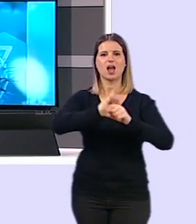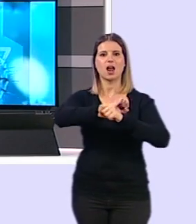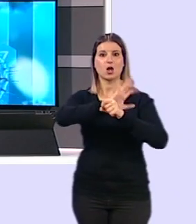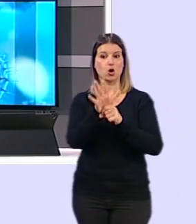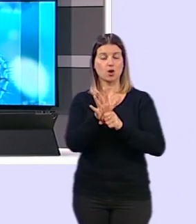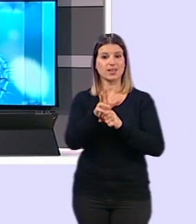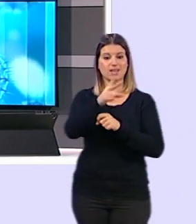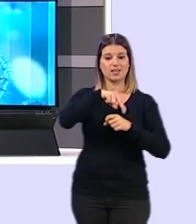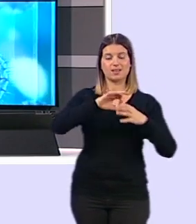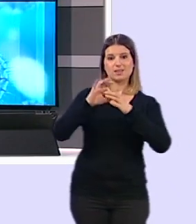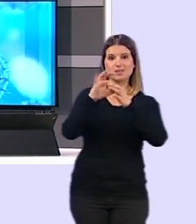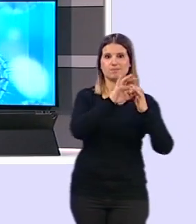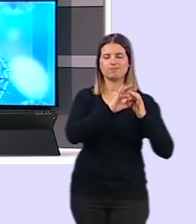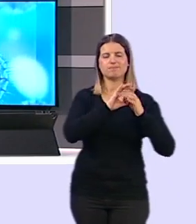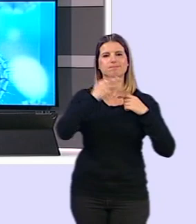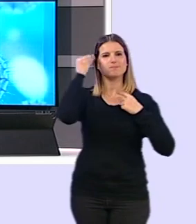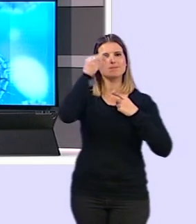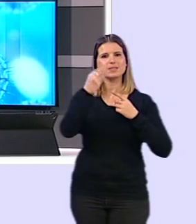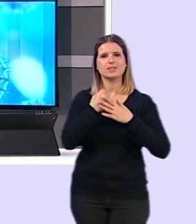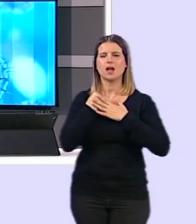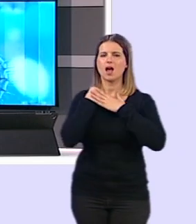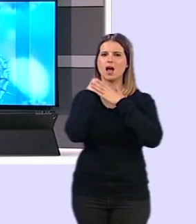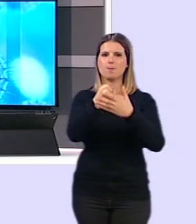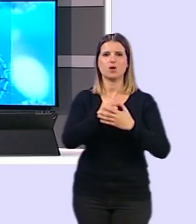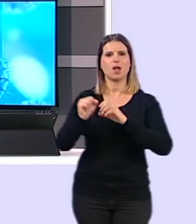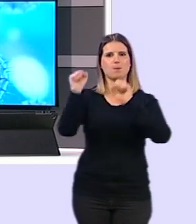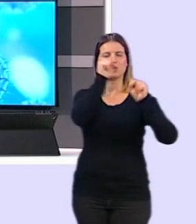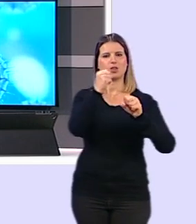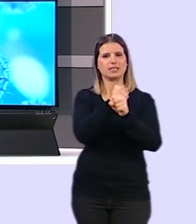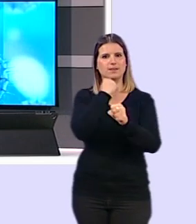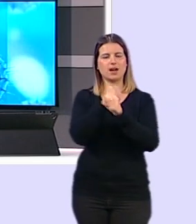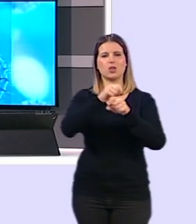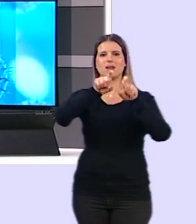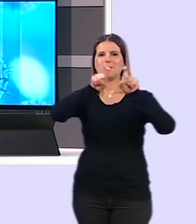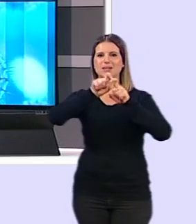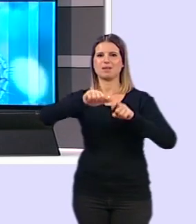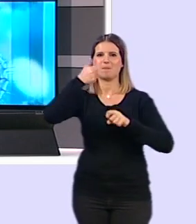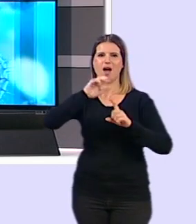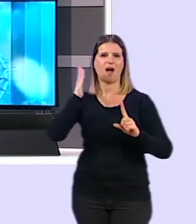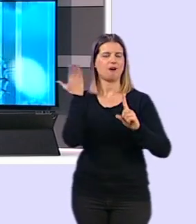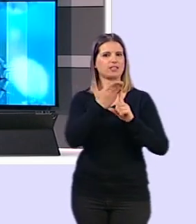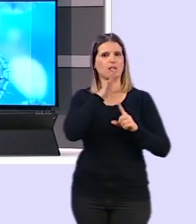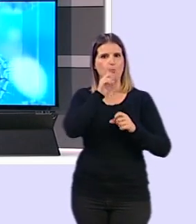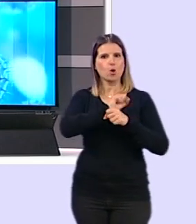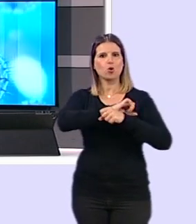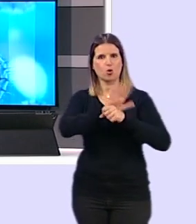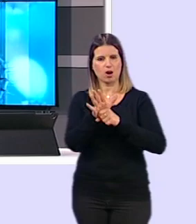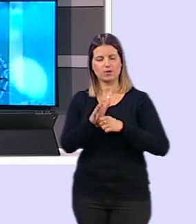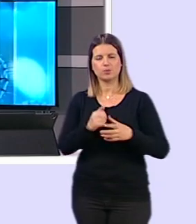cree necesario reforzar la protección a trabajadores, autónomos, colectivos y empresas más afectadas por la pandemia.